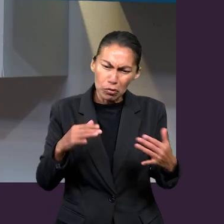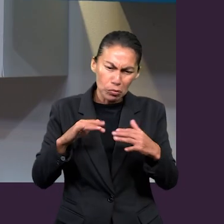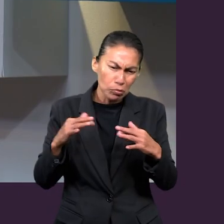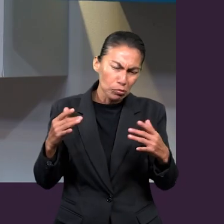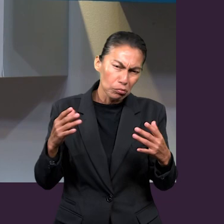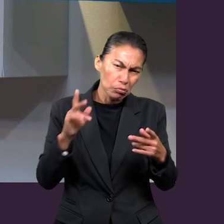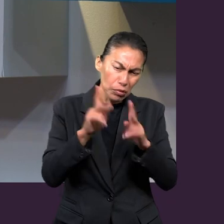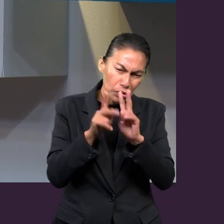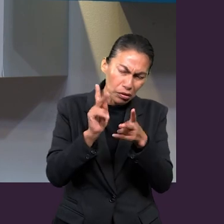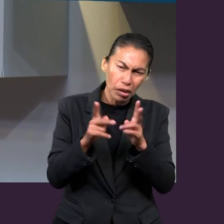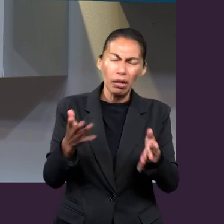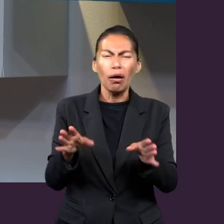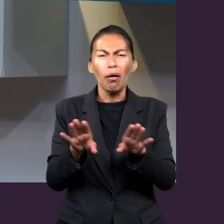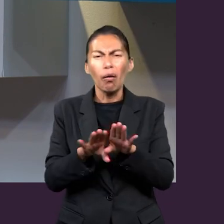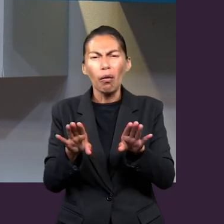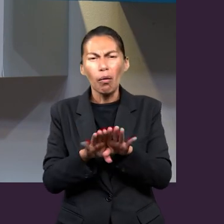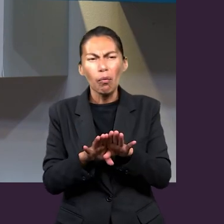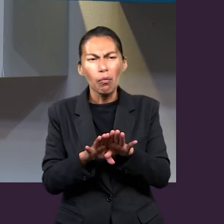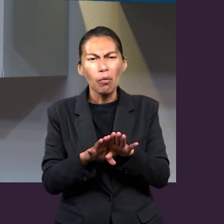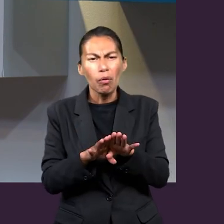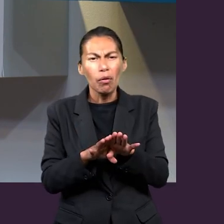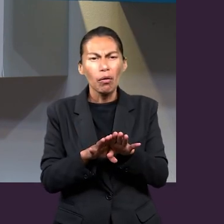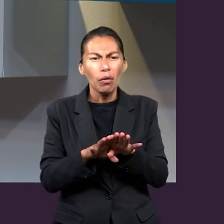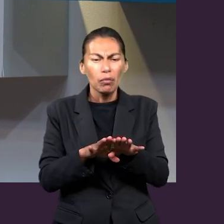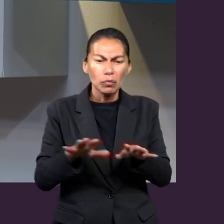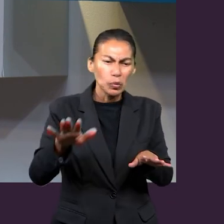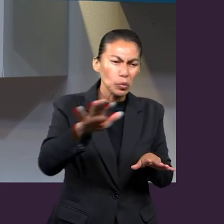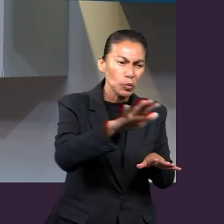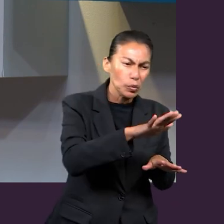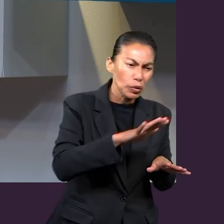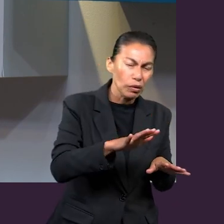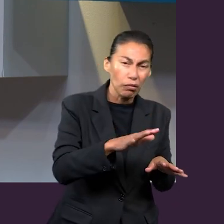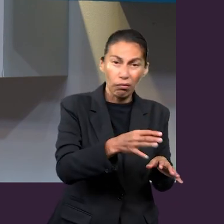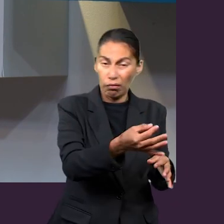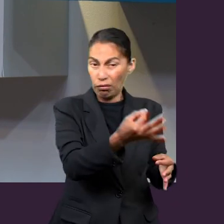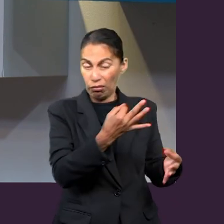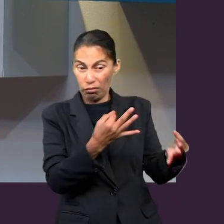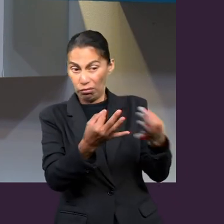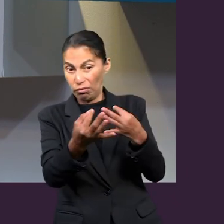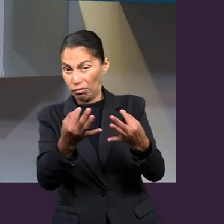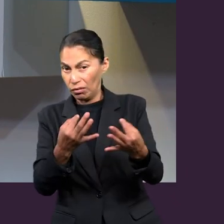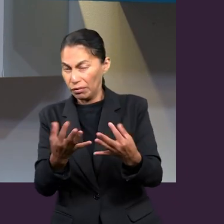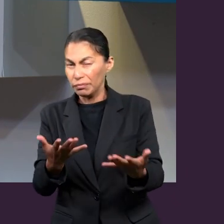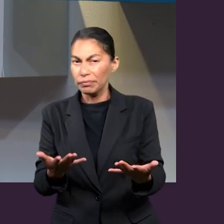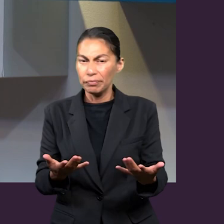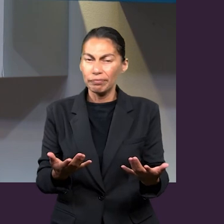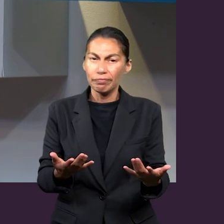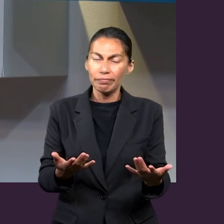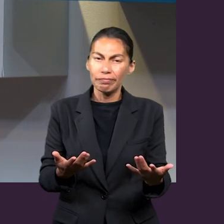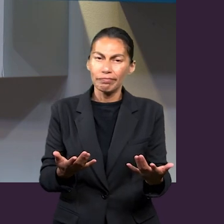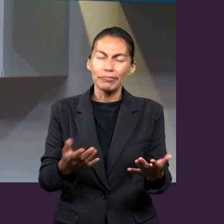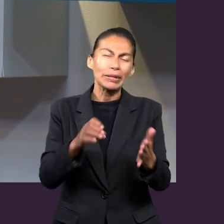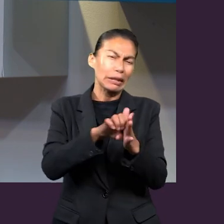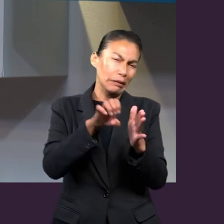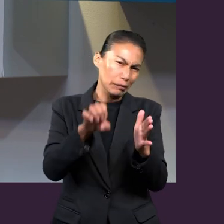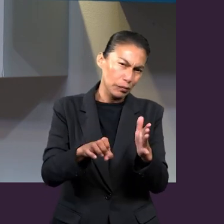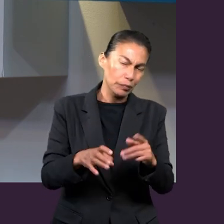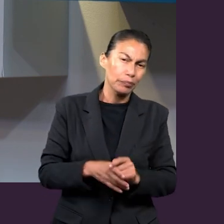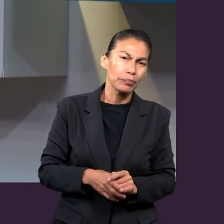para eso nos hemos reunido un ratito aquí, sobre aspectos que nos rodean de la sociedad, es muy sugerente.